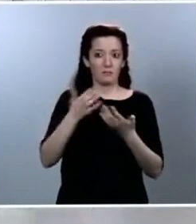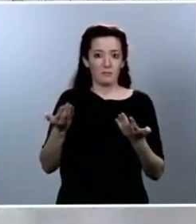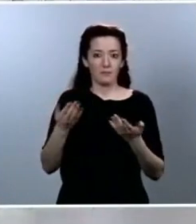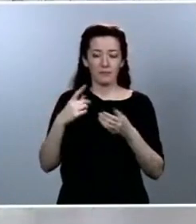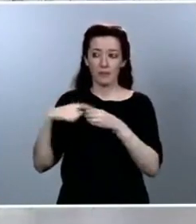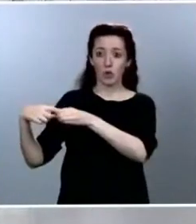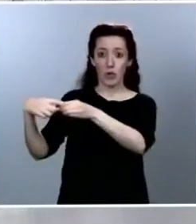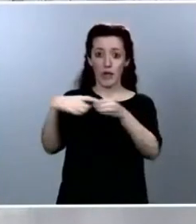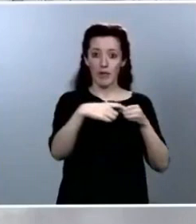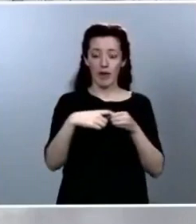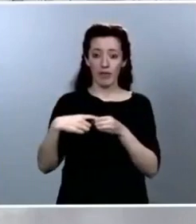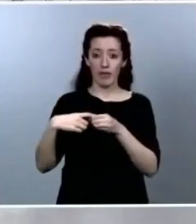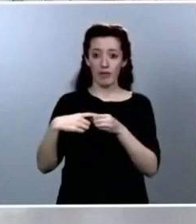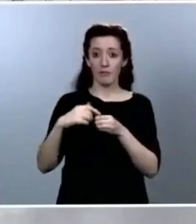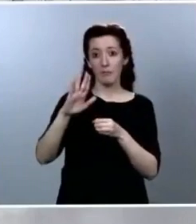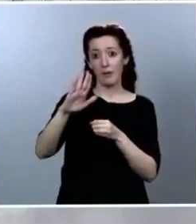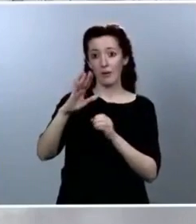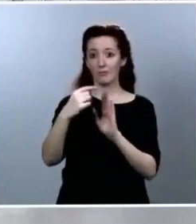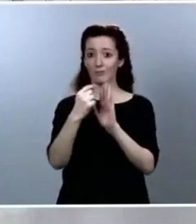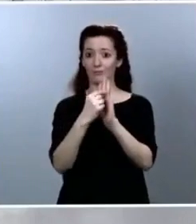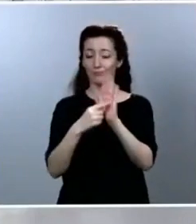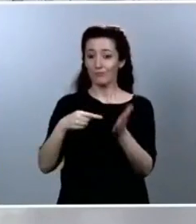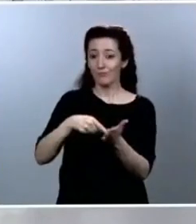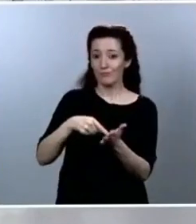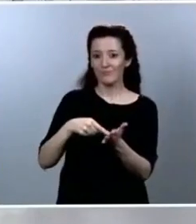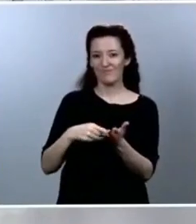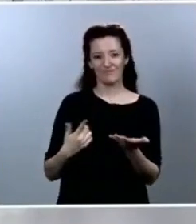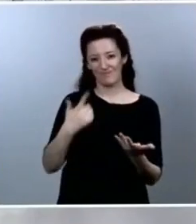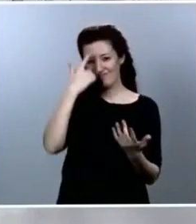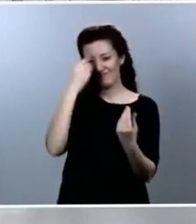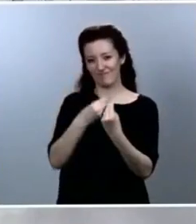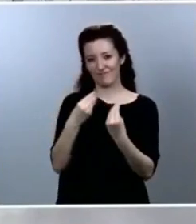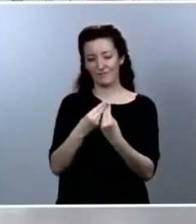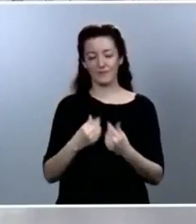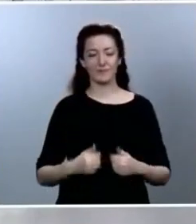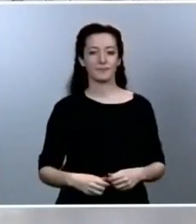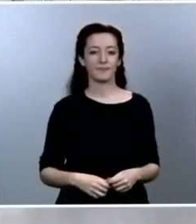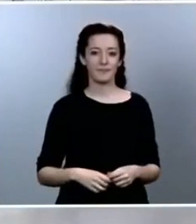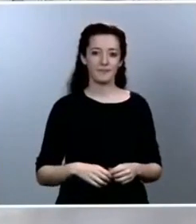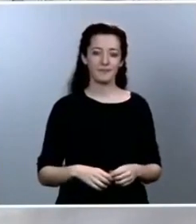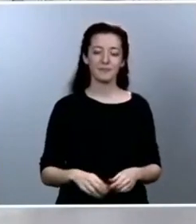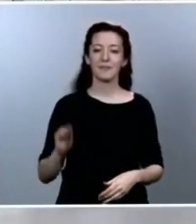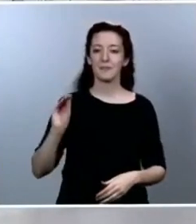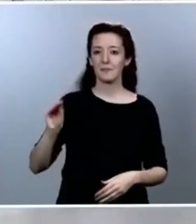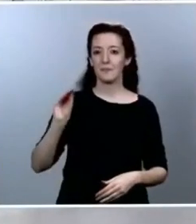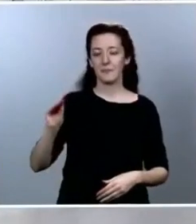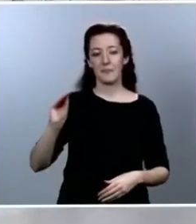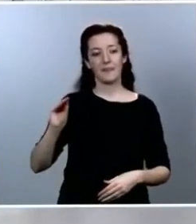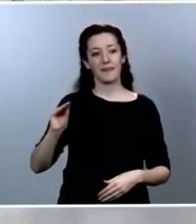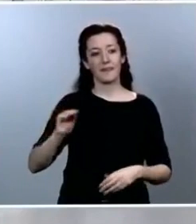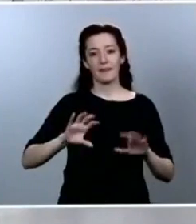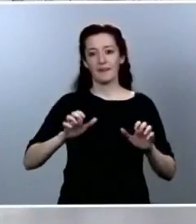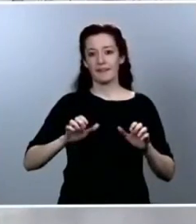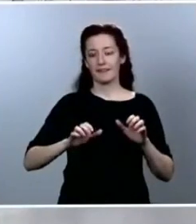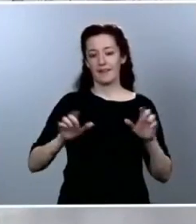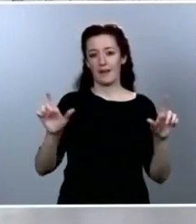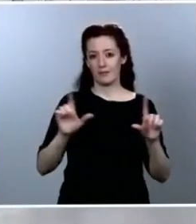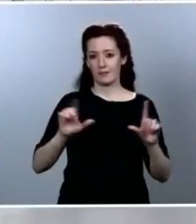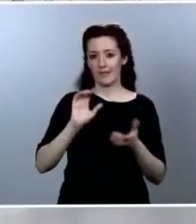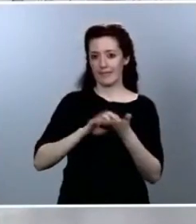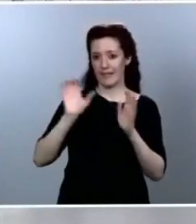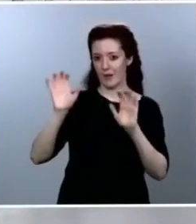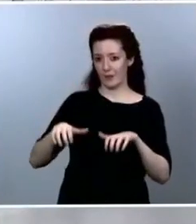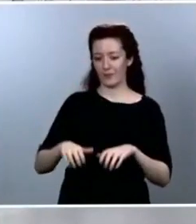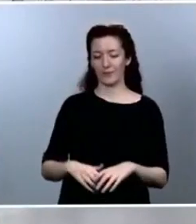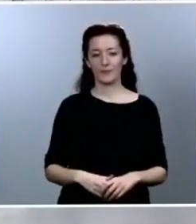Pregunta ahora a Radio Televisión Castilla y León. Adelante. Muy buenas noches, presidente Álvaro de Luda de Radio Televisión de Castilla